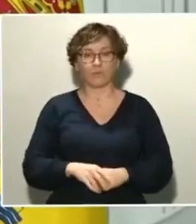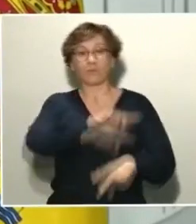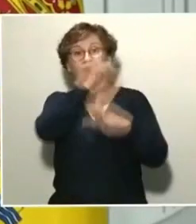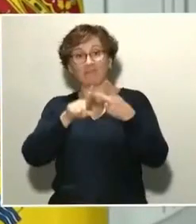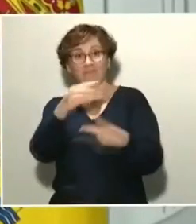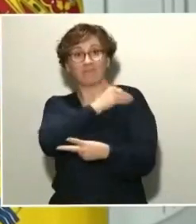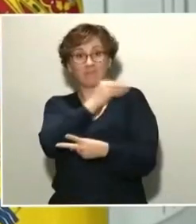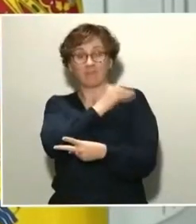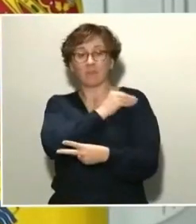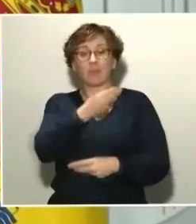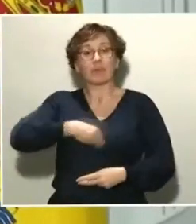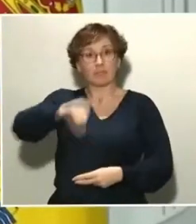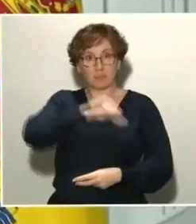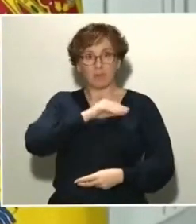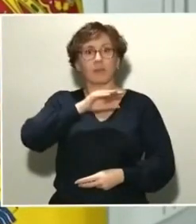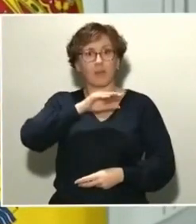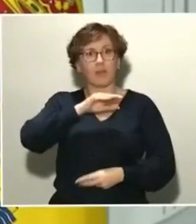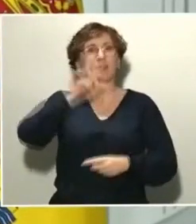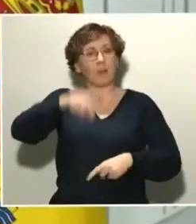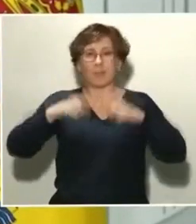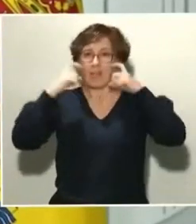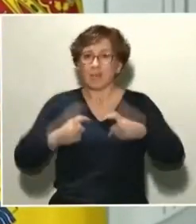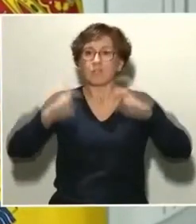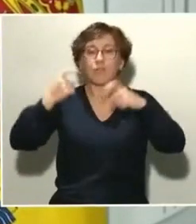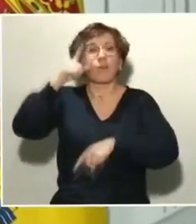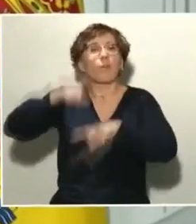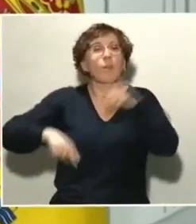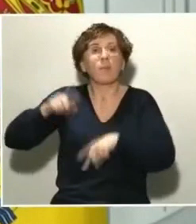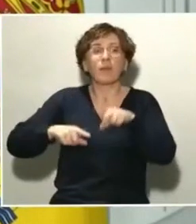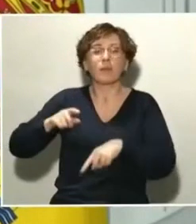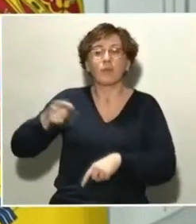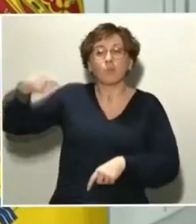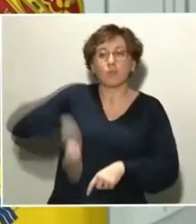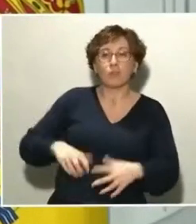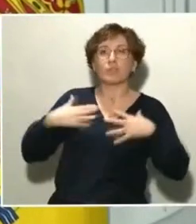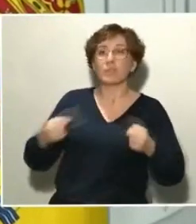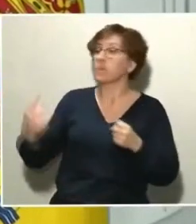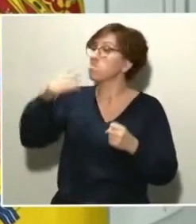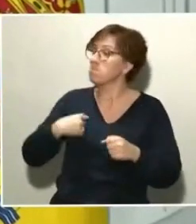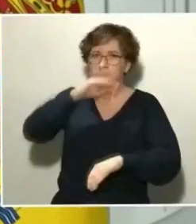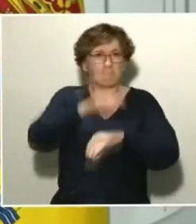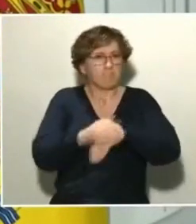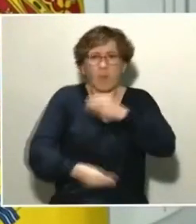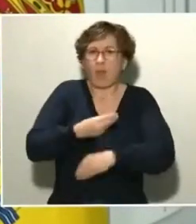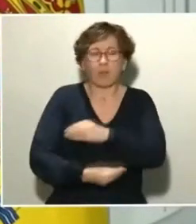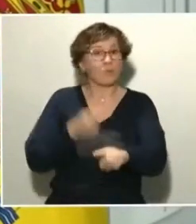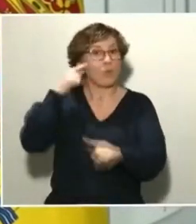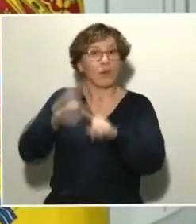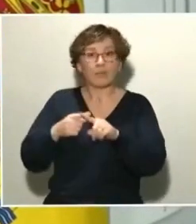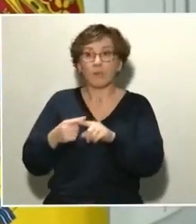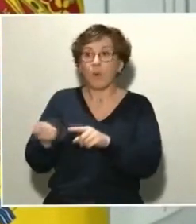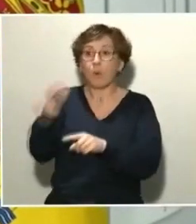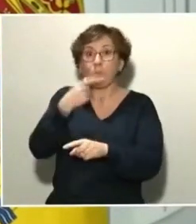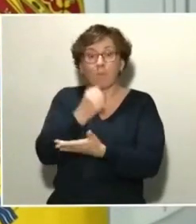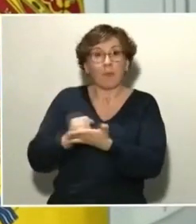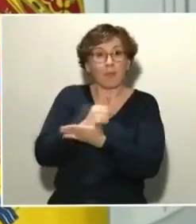adquiriendo y está haciendo los esfuerzos que nos indican los profesionales sanitarios que tenemos que hacer para tener a su disposición aquellos medicamentos y